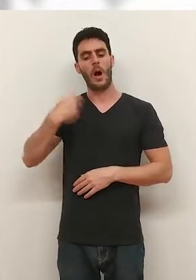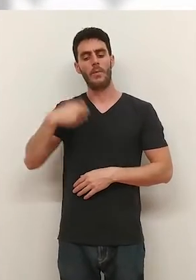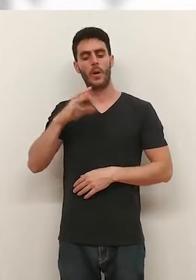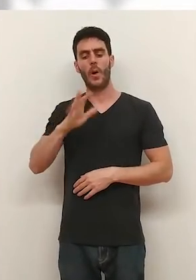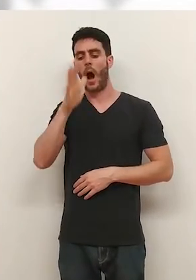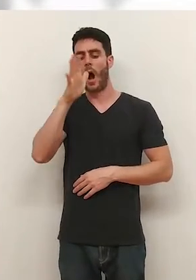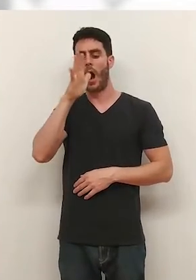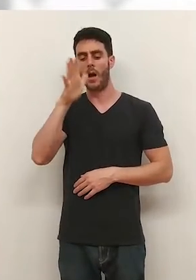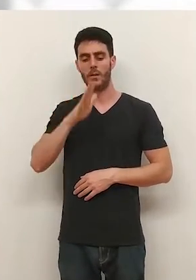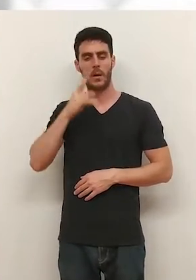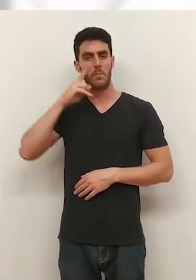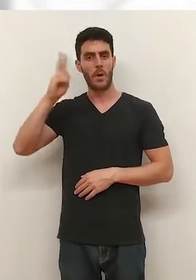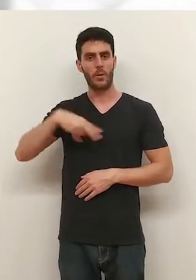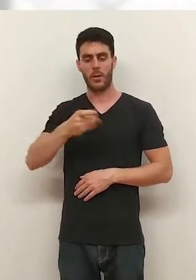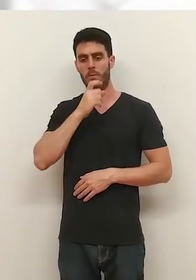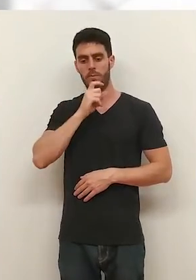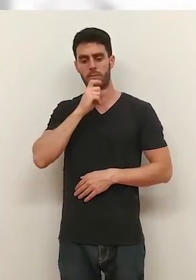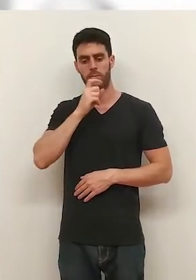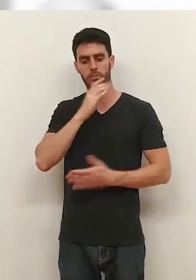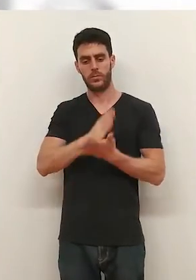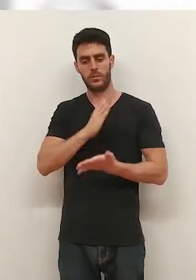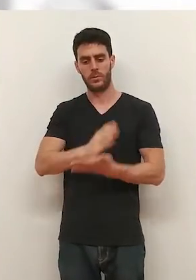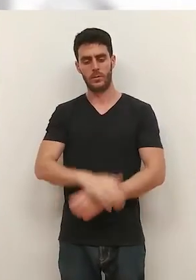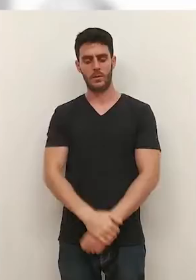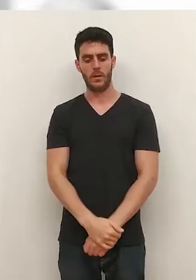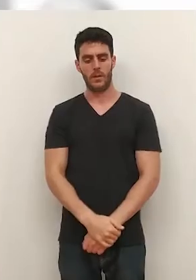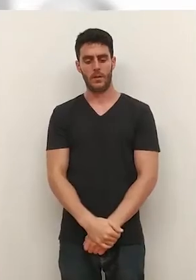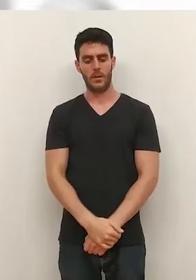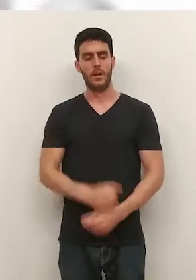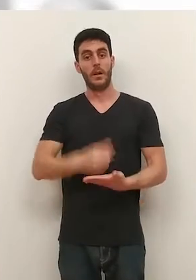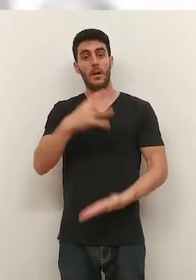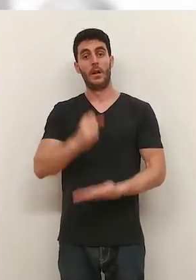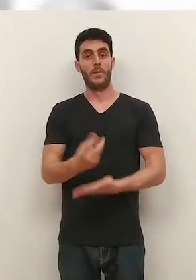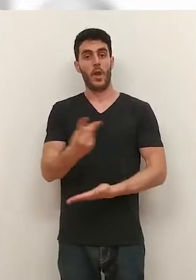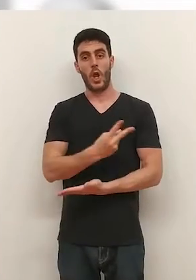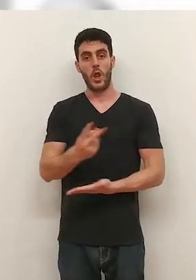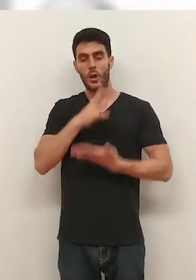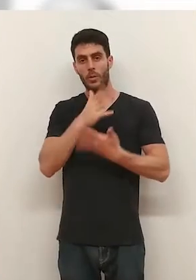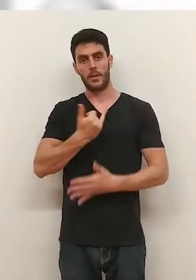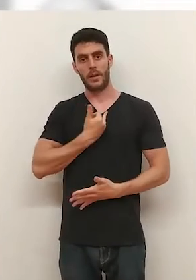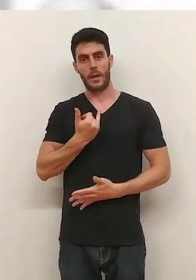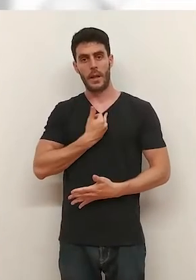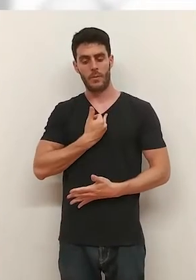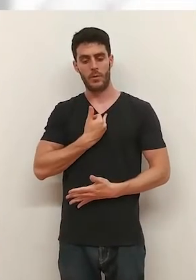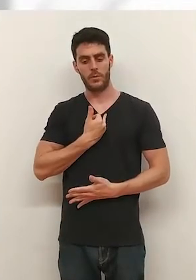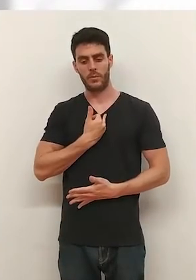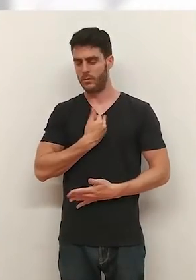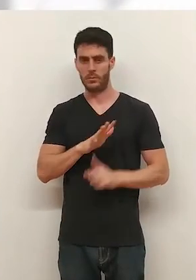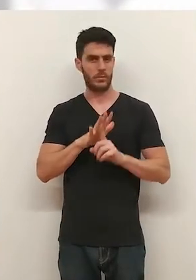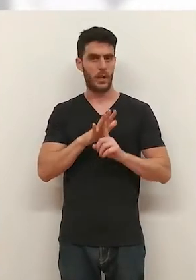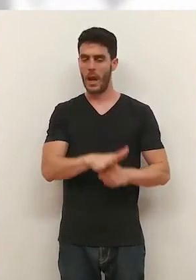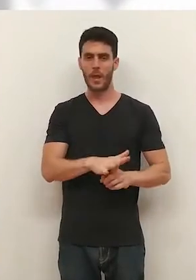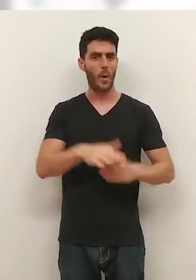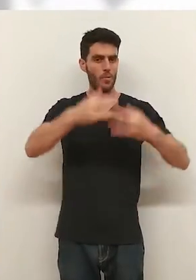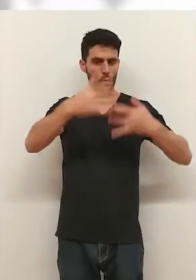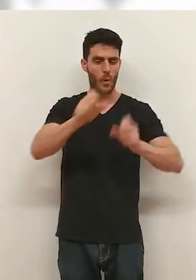tiran de abanico o beben algo. Así reconocen, es muy difícil dar clase. De los dos edificios en los que estamos ahora es el que peor